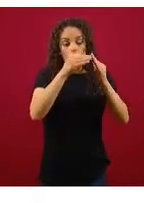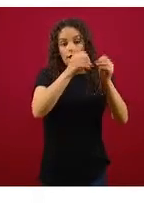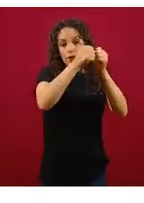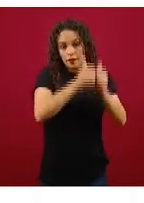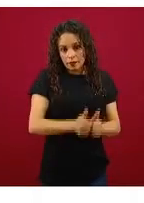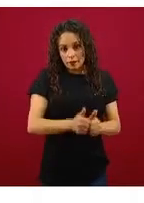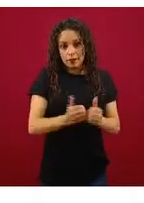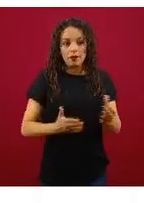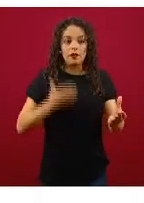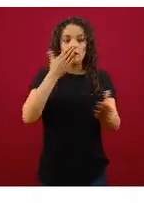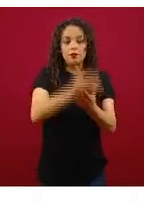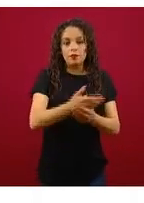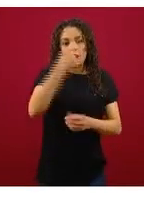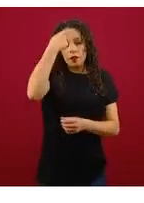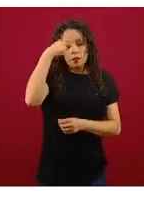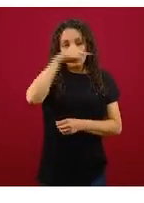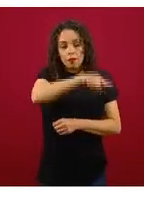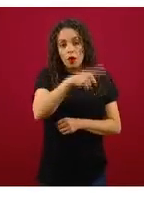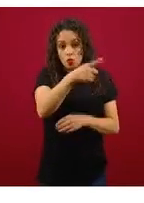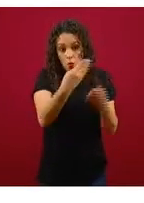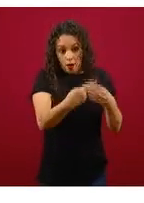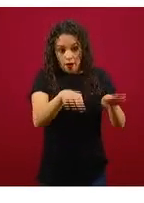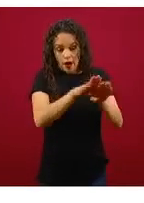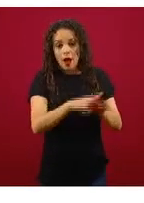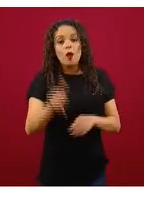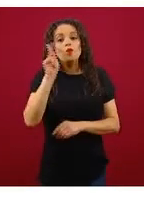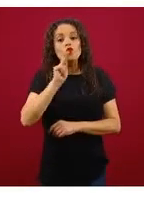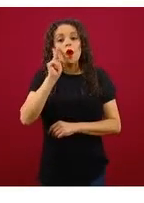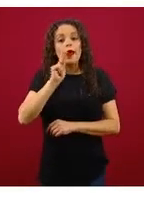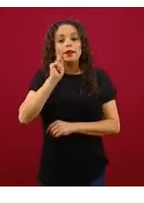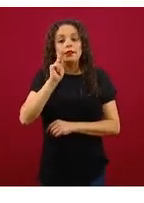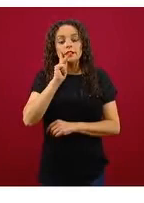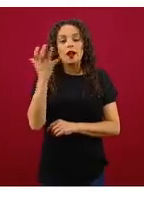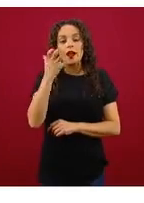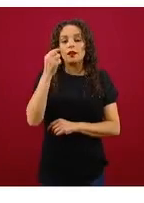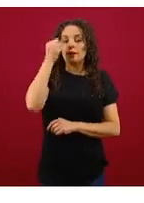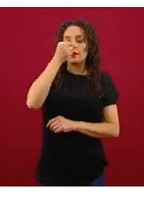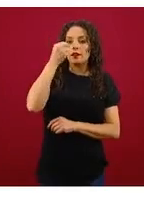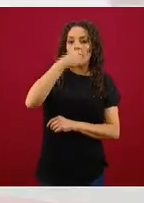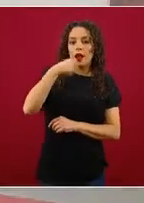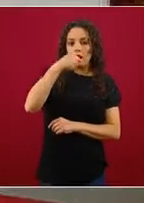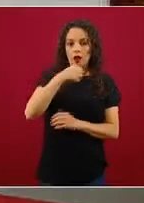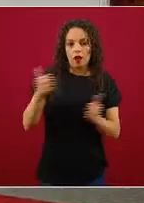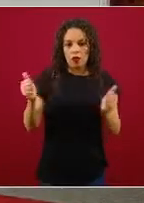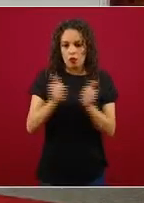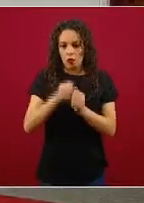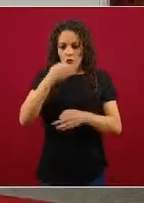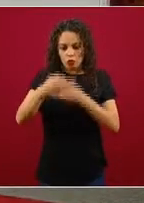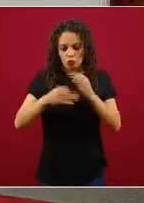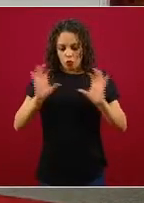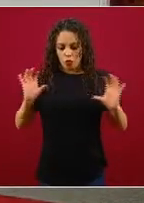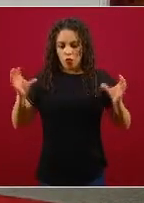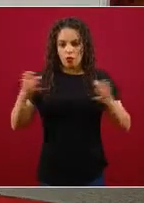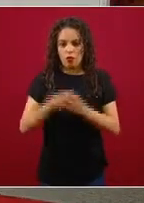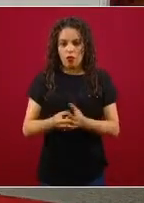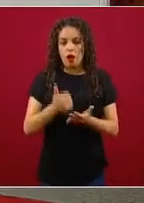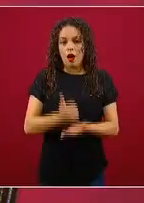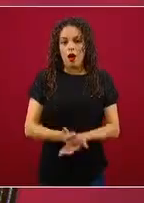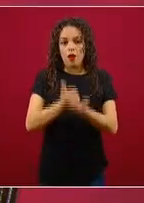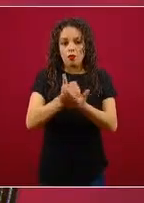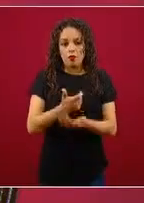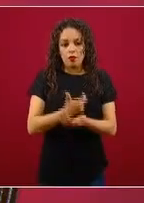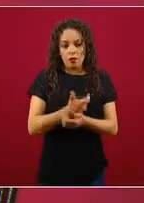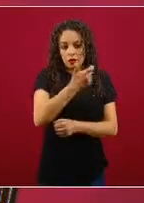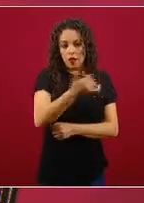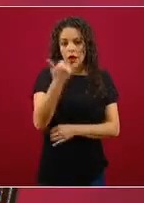domiciliaria de muestra. Se envía el kit médico, la despensa y el apoyo económico. Por supuesto, se fortalecen, y